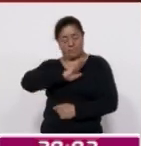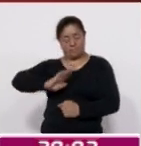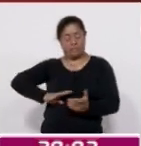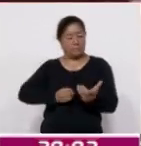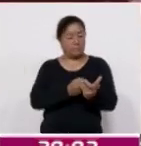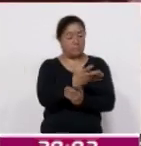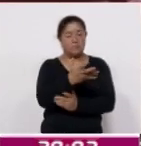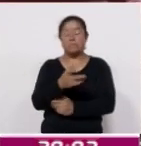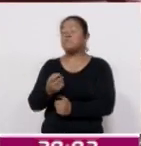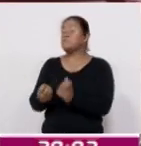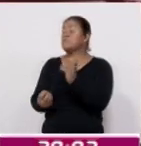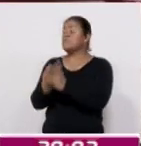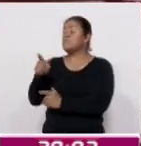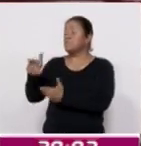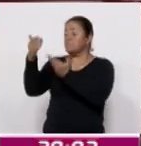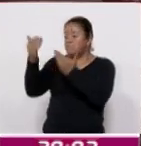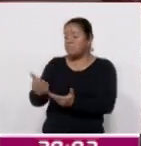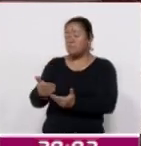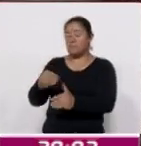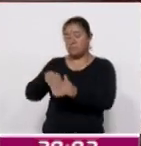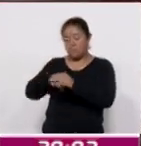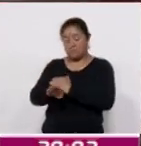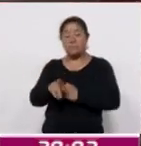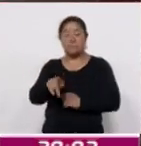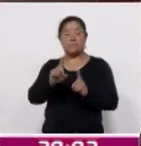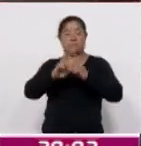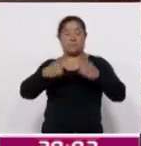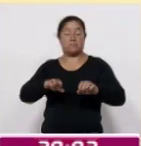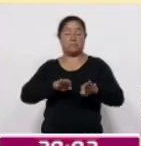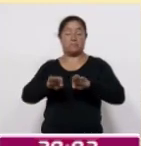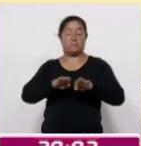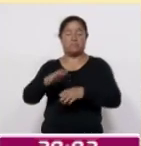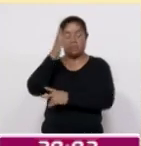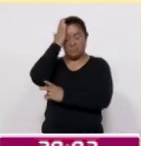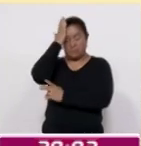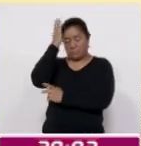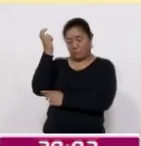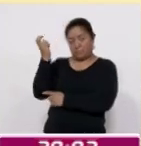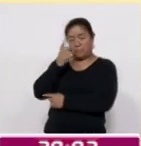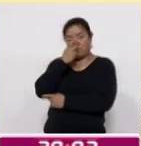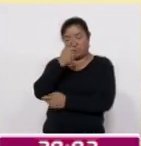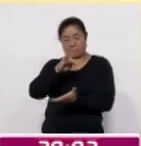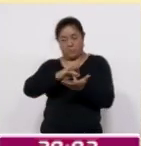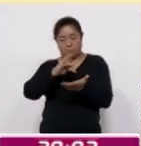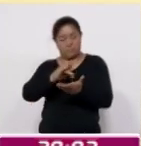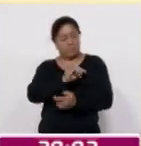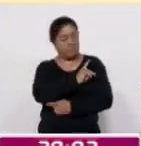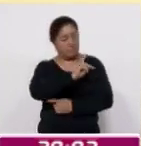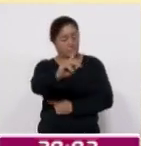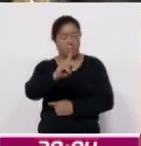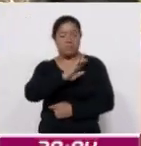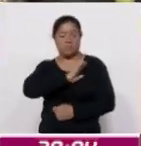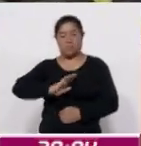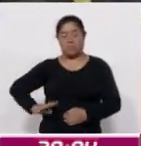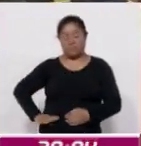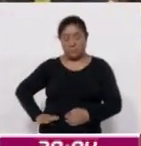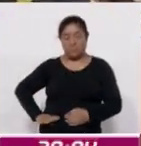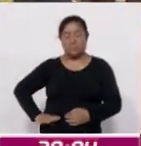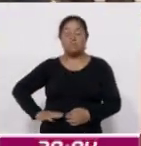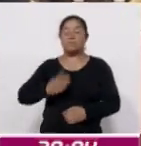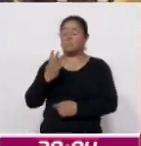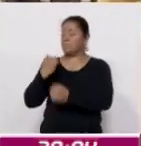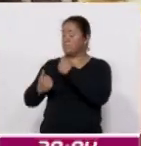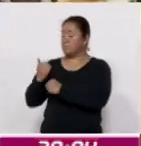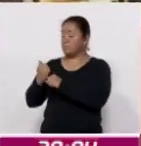salientes y electos. Durante el desarrollo de los trabajos, la mandataria estatal agradeció el apoyo de quienes estuvieron al frente en los ayuntamientos durante